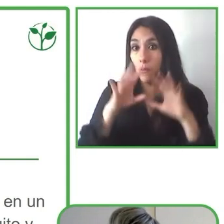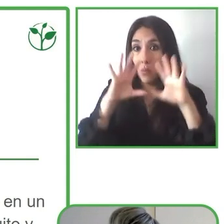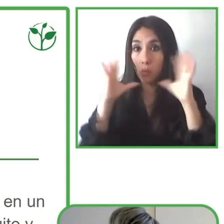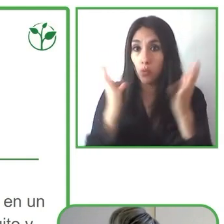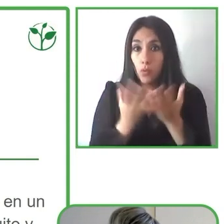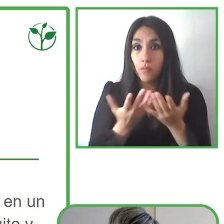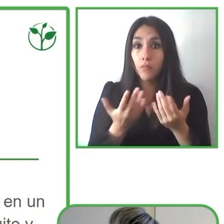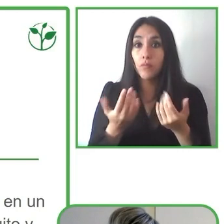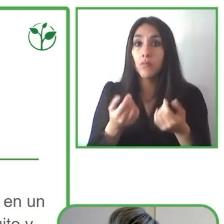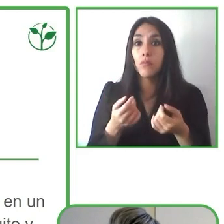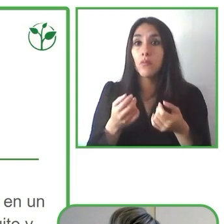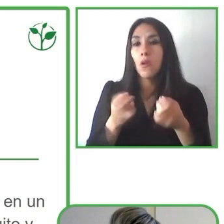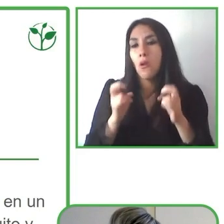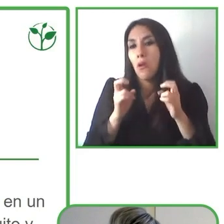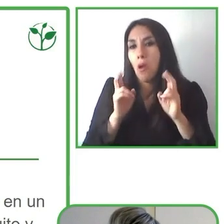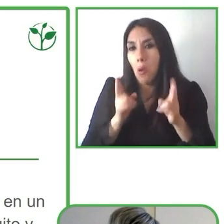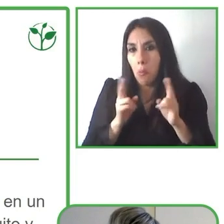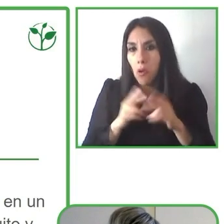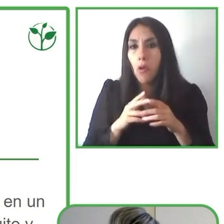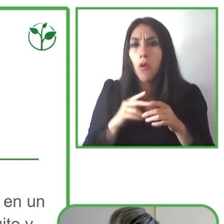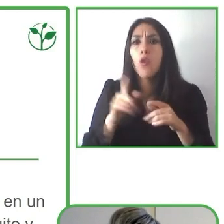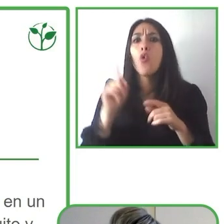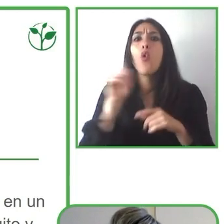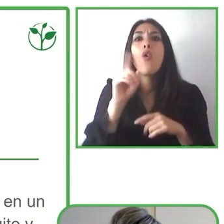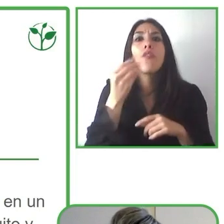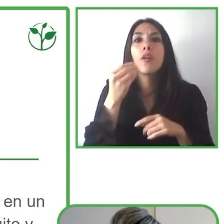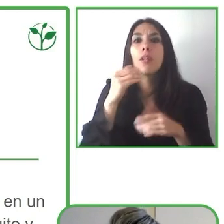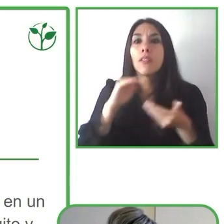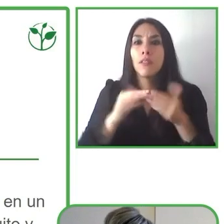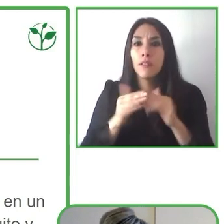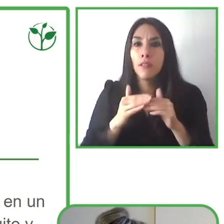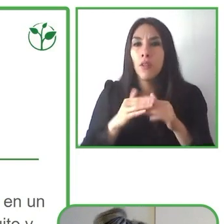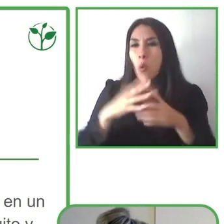empobrecidas de los países en desarrollo.